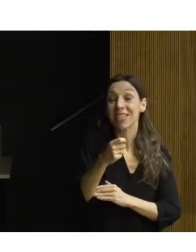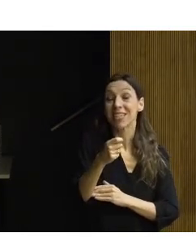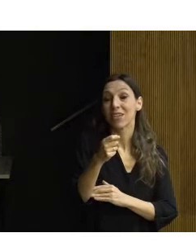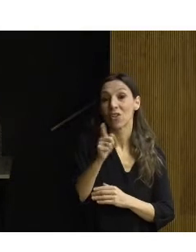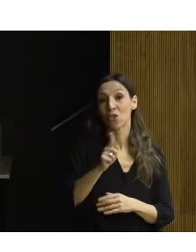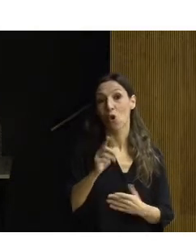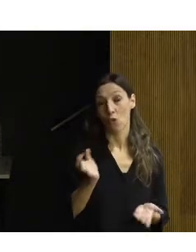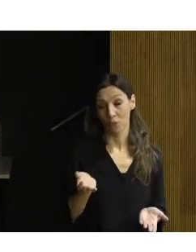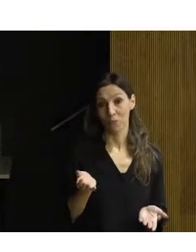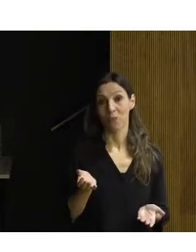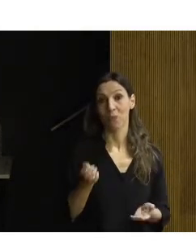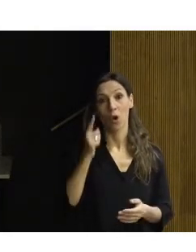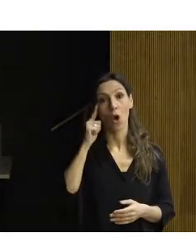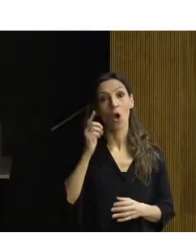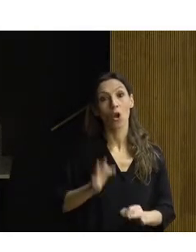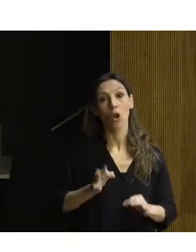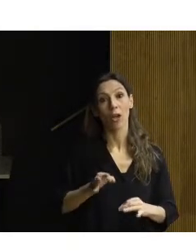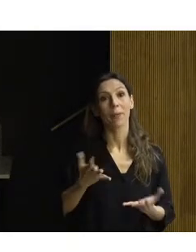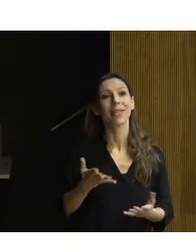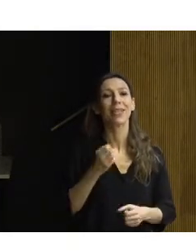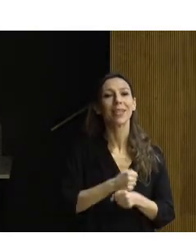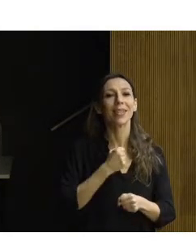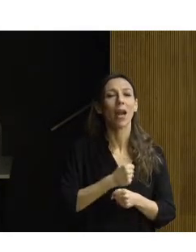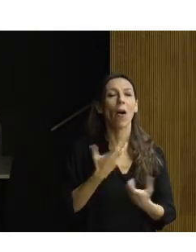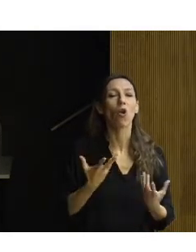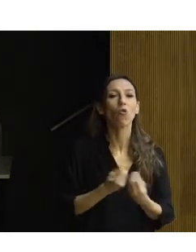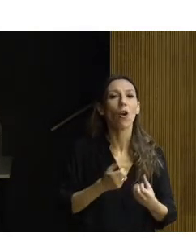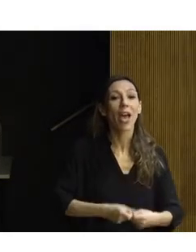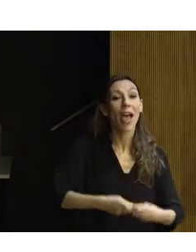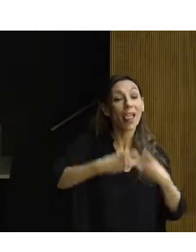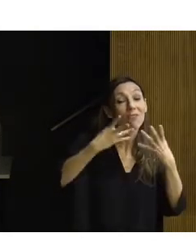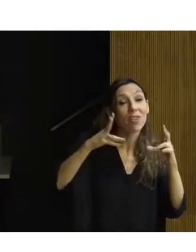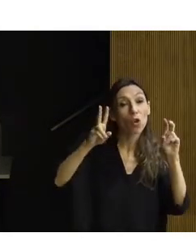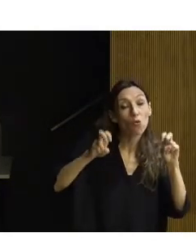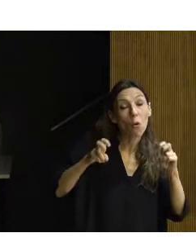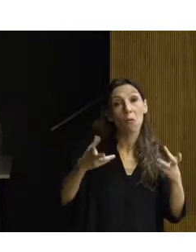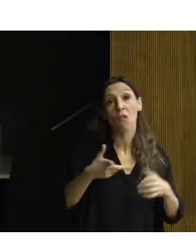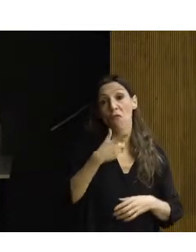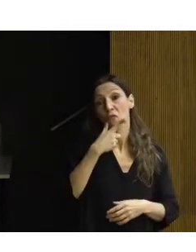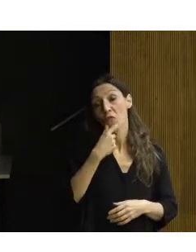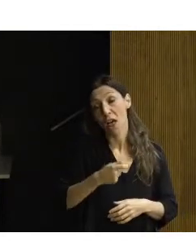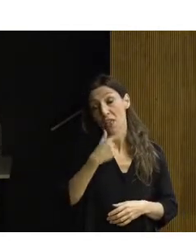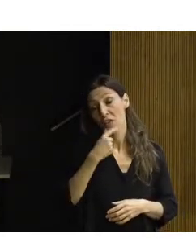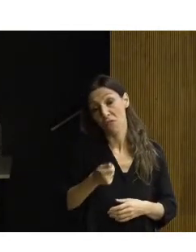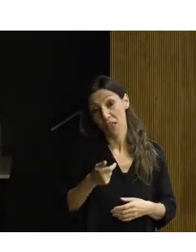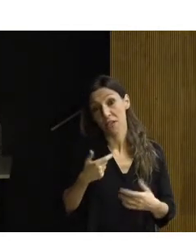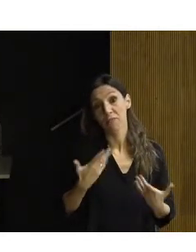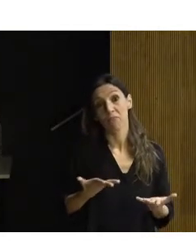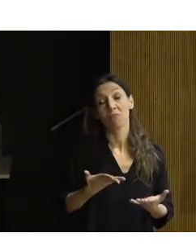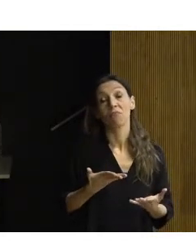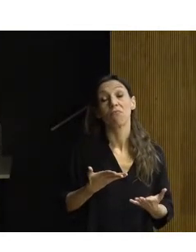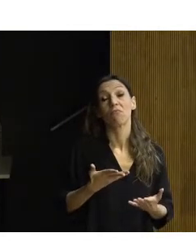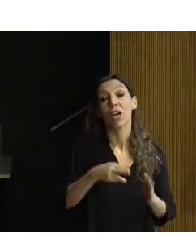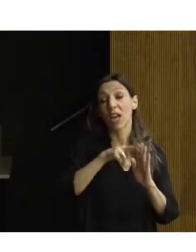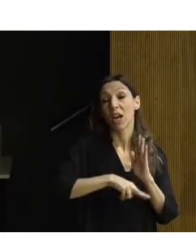Evidentemente, trabajar sobre un inmueble de nueva planta es relativamente sencillo y ya tenemos la suficiente reglamentación y